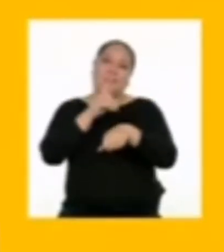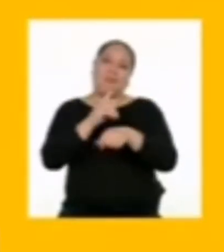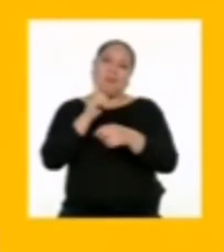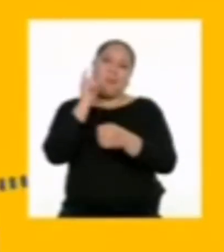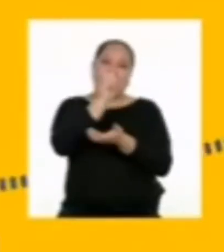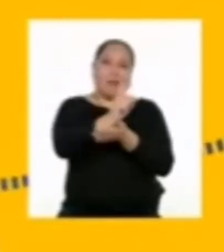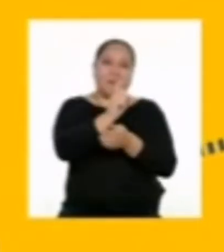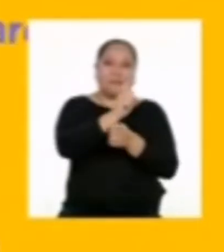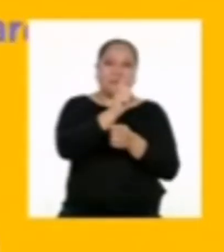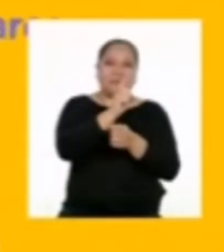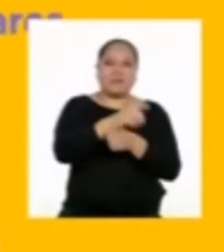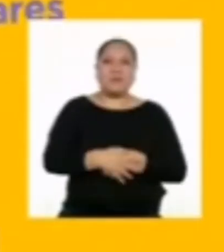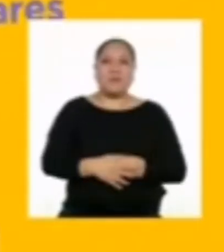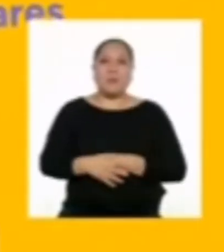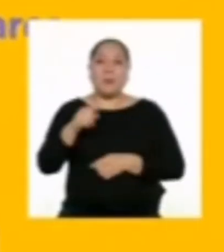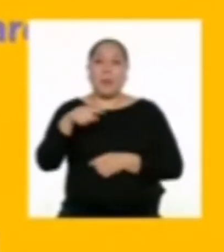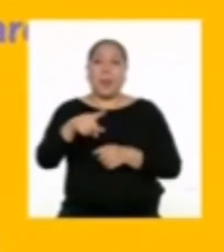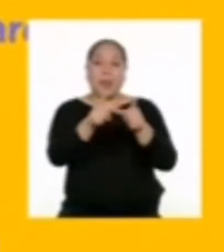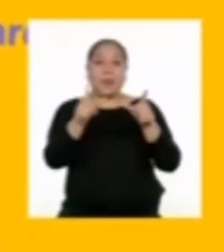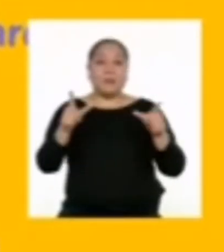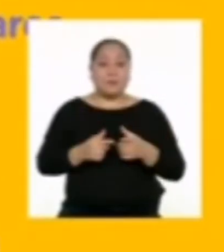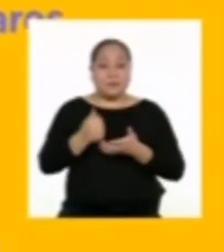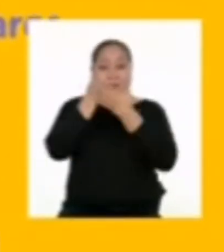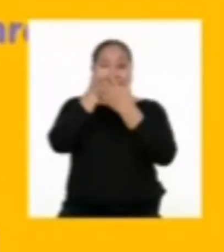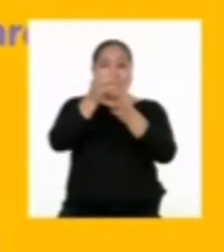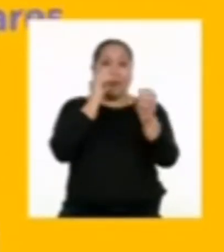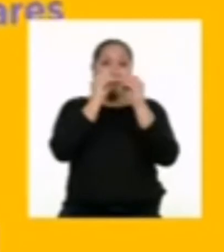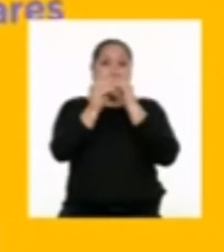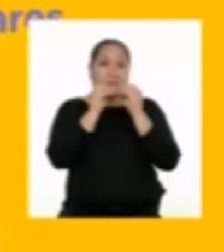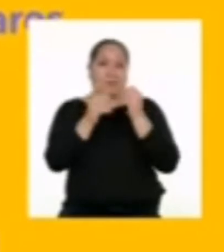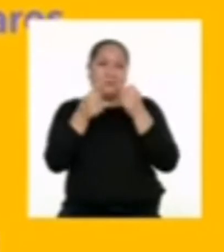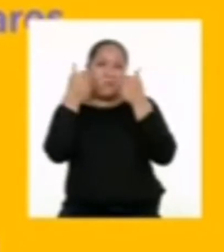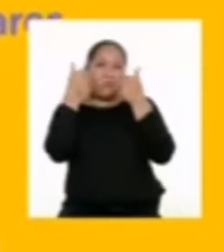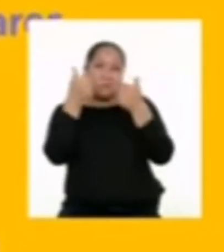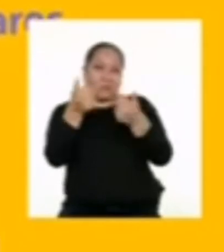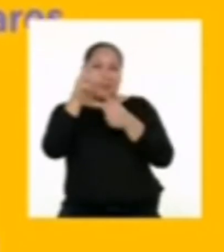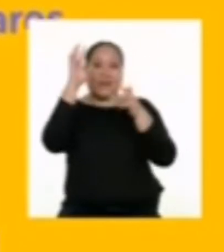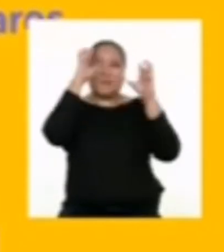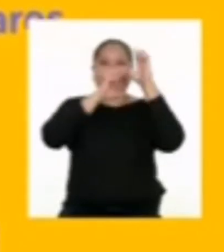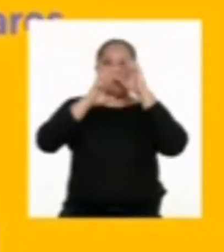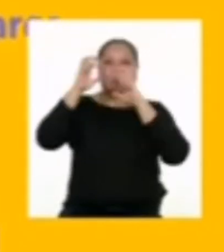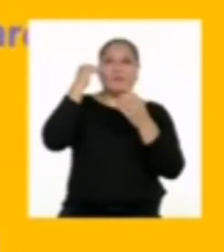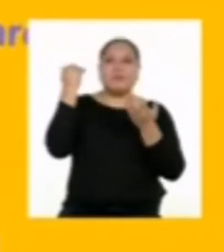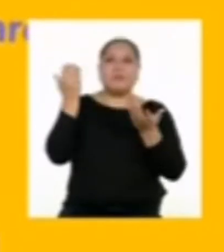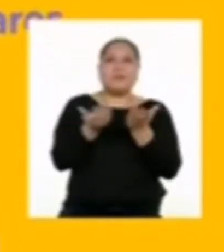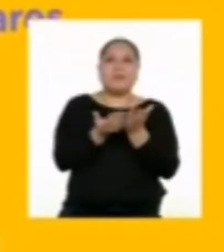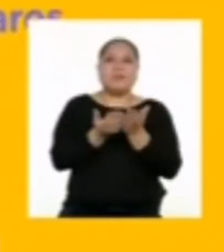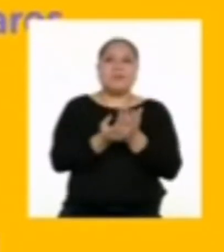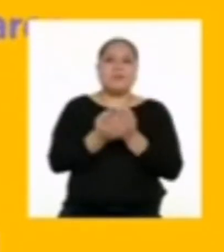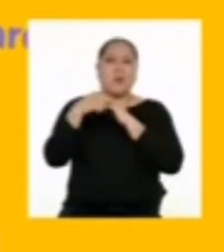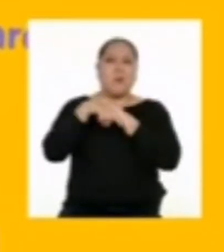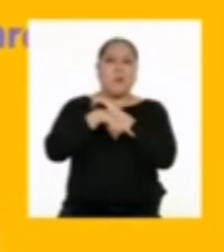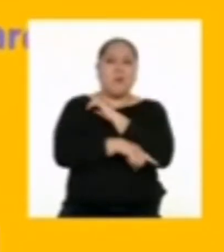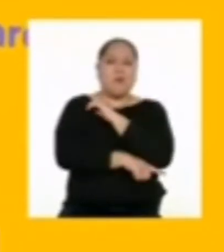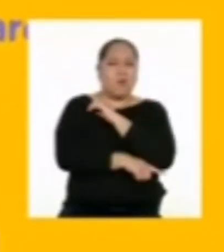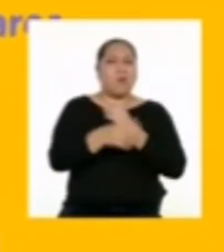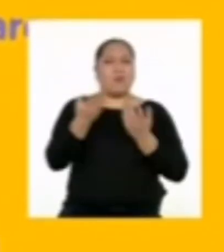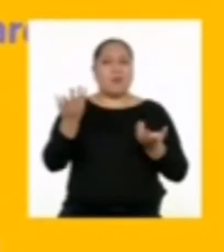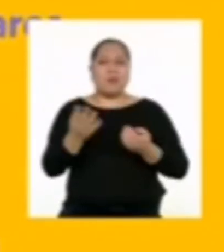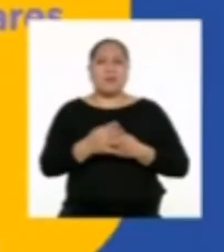Educación, el espacio donde te ayudamos a resolver, con buena onda, tus dudas escolares más profundas y